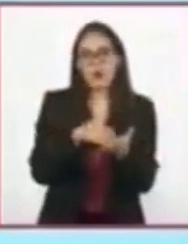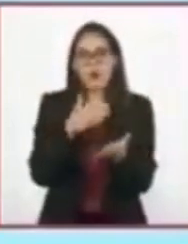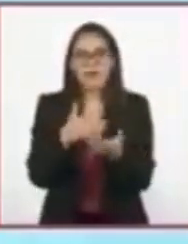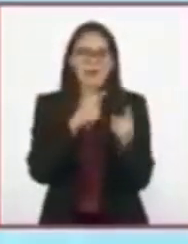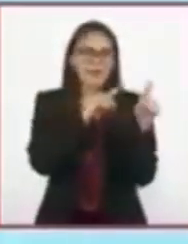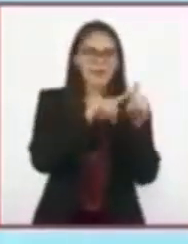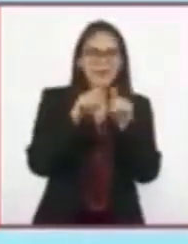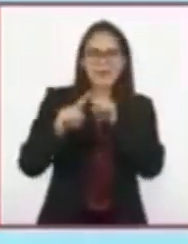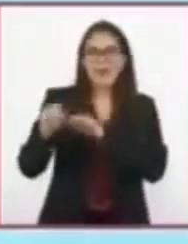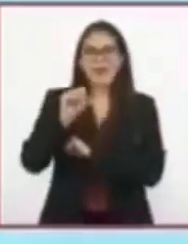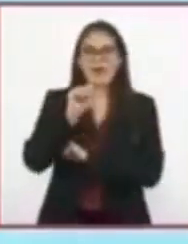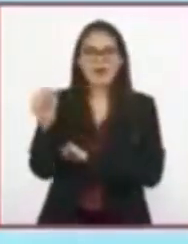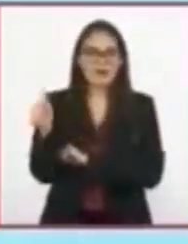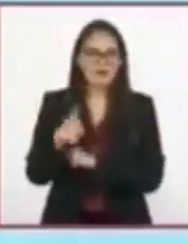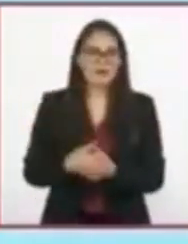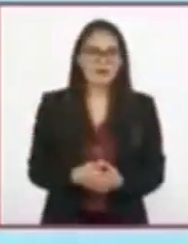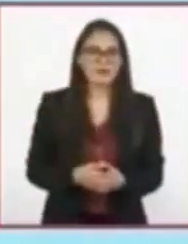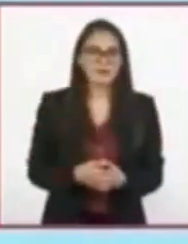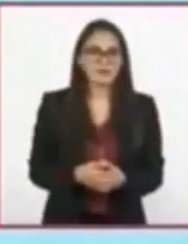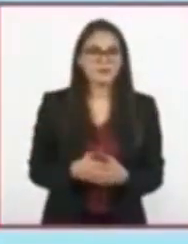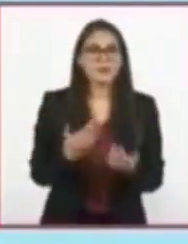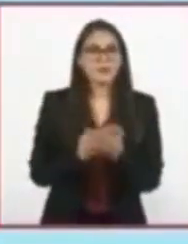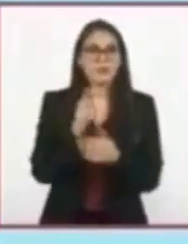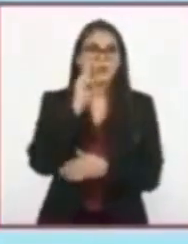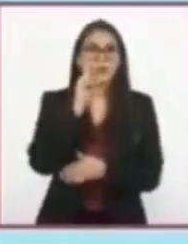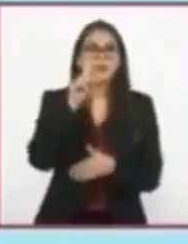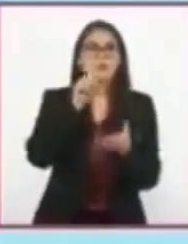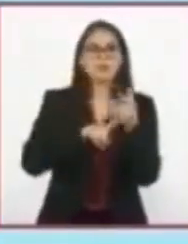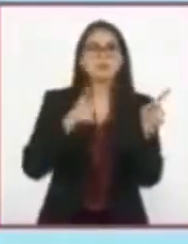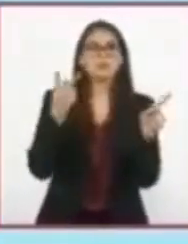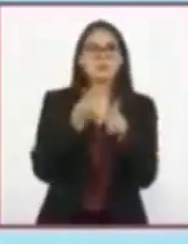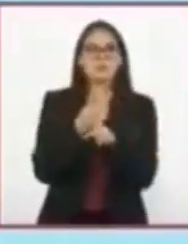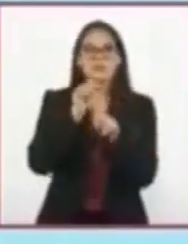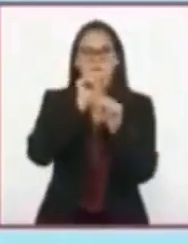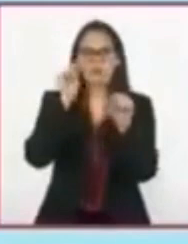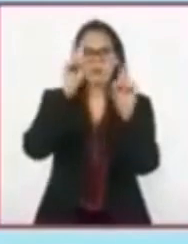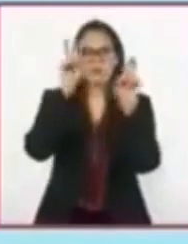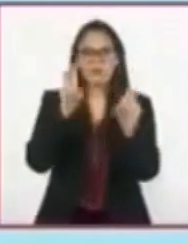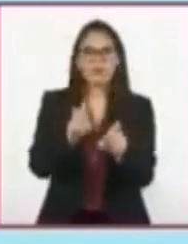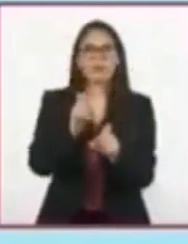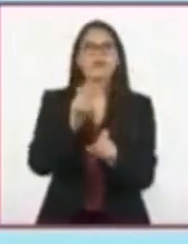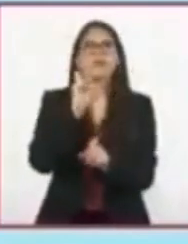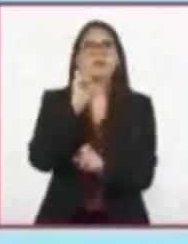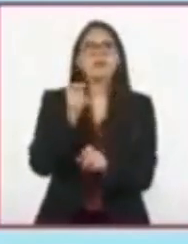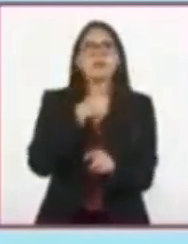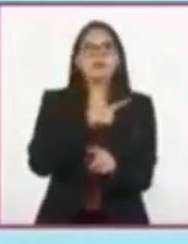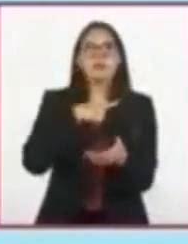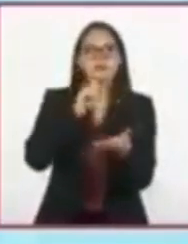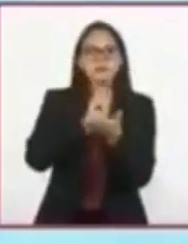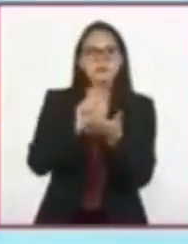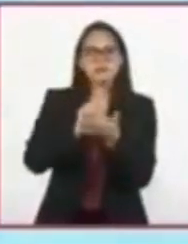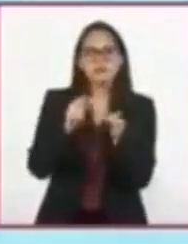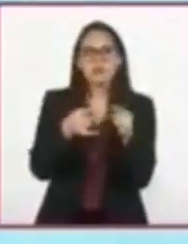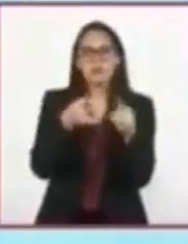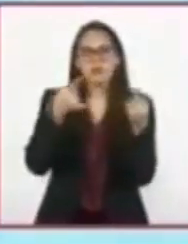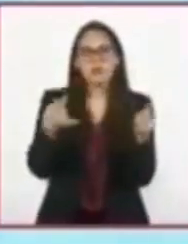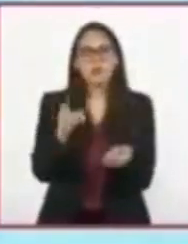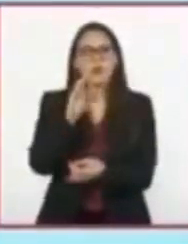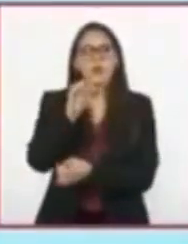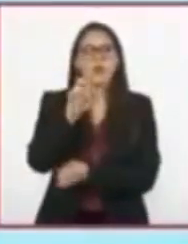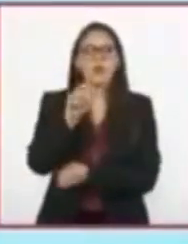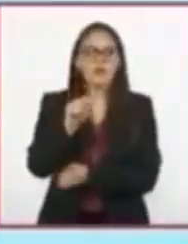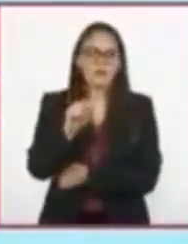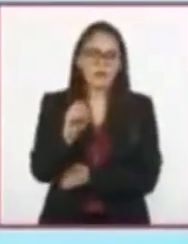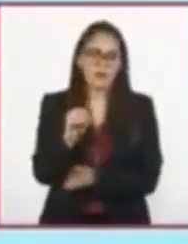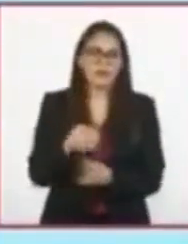relatos. Bien, pues ahora nos adentraremos en el maravilloso mundo de la escritura de los cuentos. Antes de